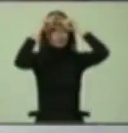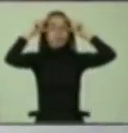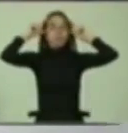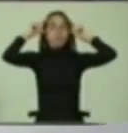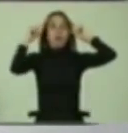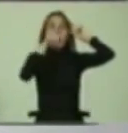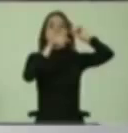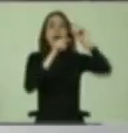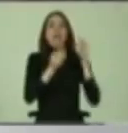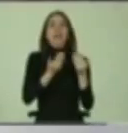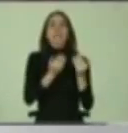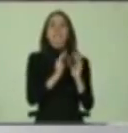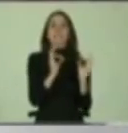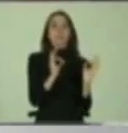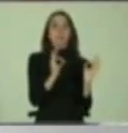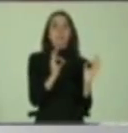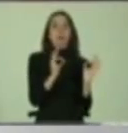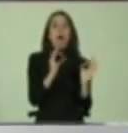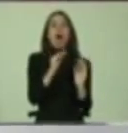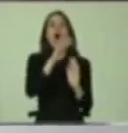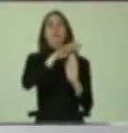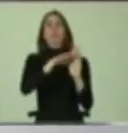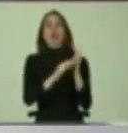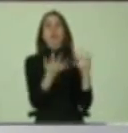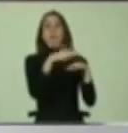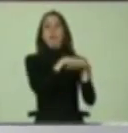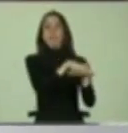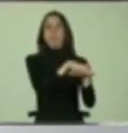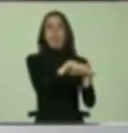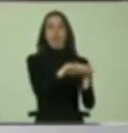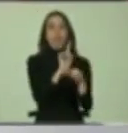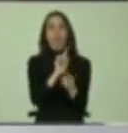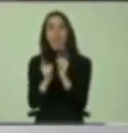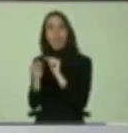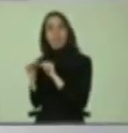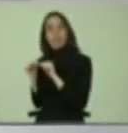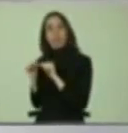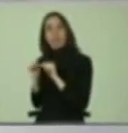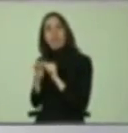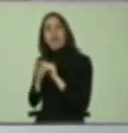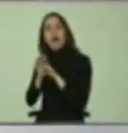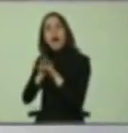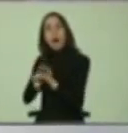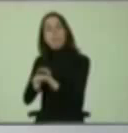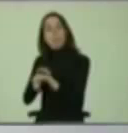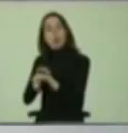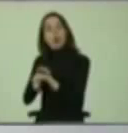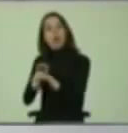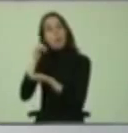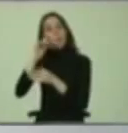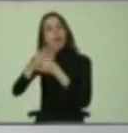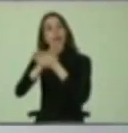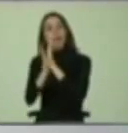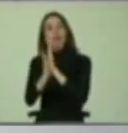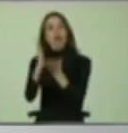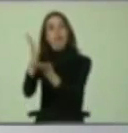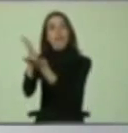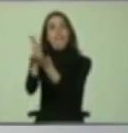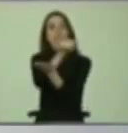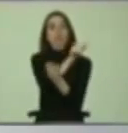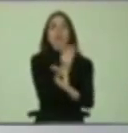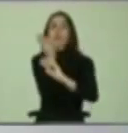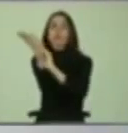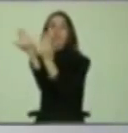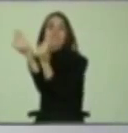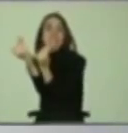con necesidades especiales o del programa de integración, sino que son apoyos que se dirigen a todas las escuelas que lo